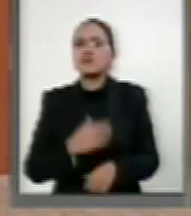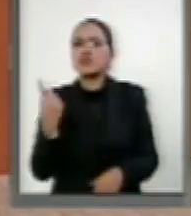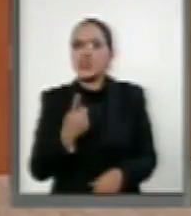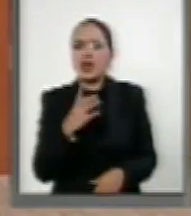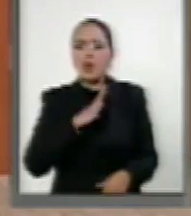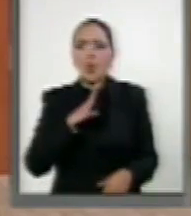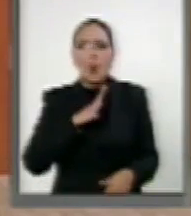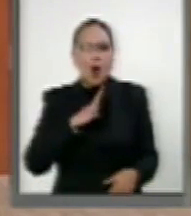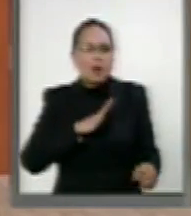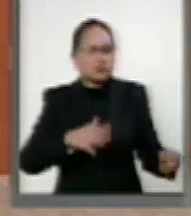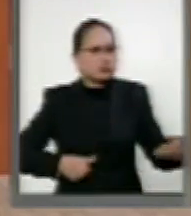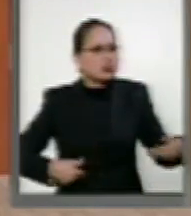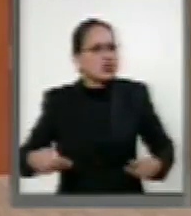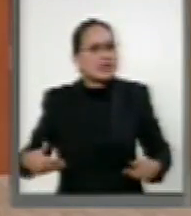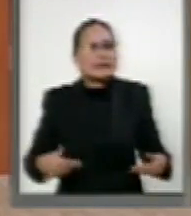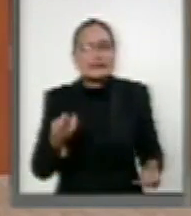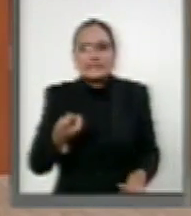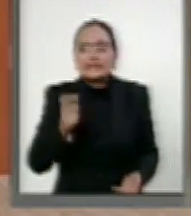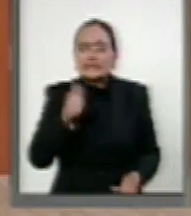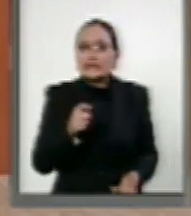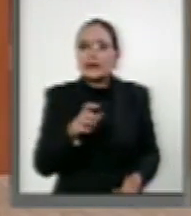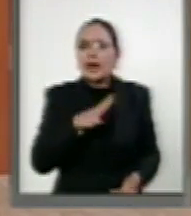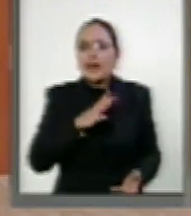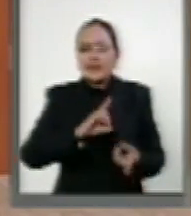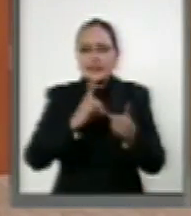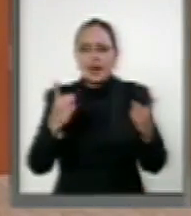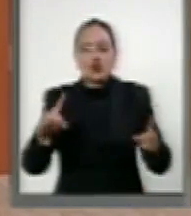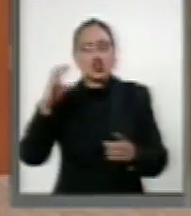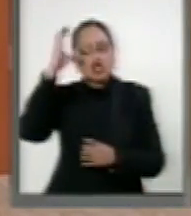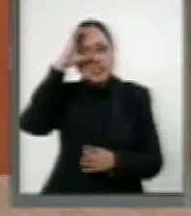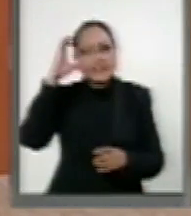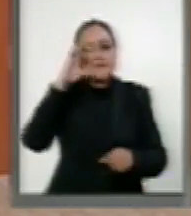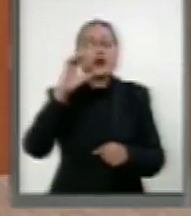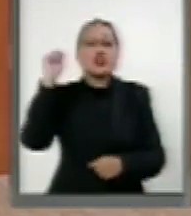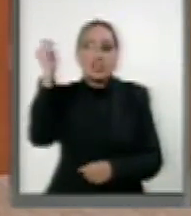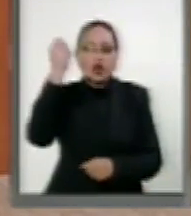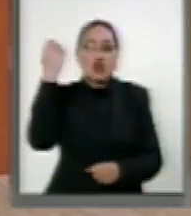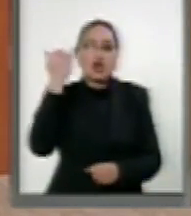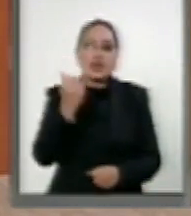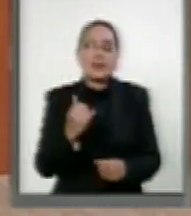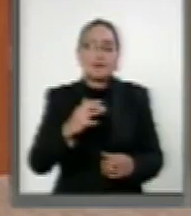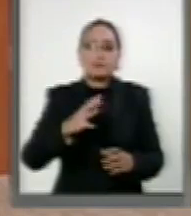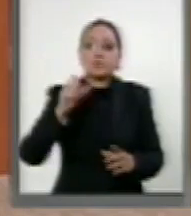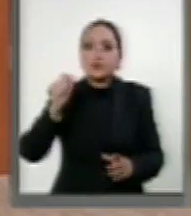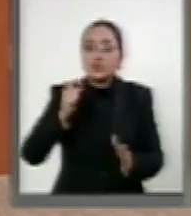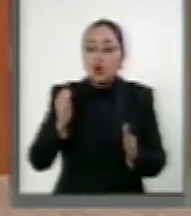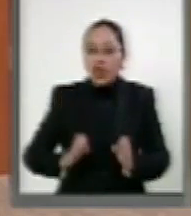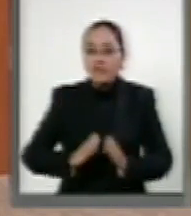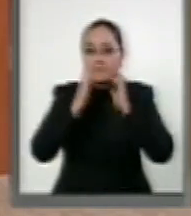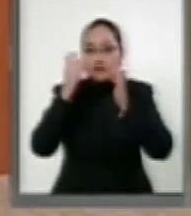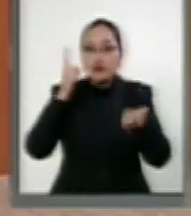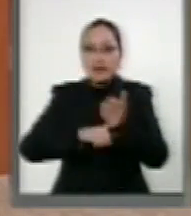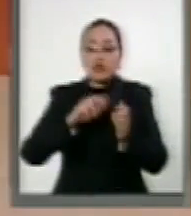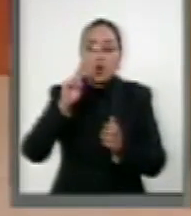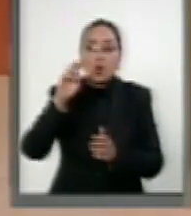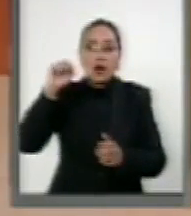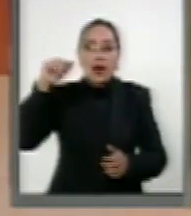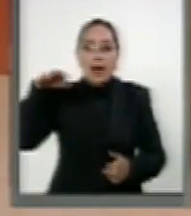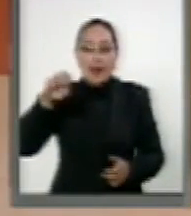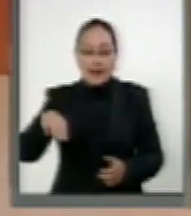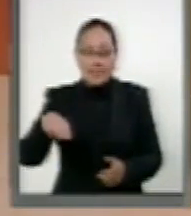la inexasibilidad del desarrollo científico, tecnológico y en la infraestructura de la Universidad Autónoma del Estado de Morelos.